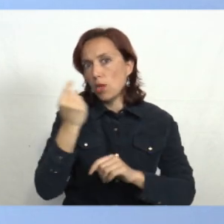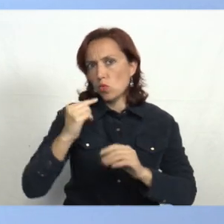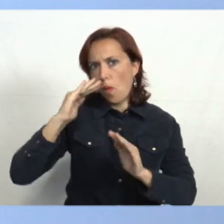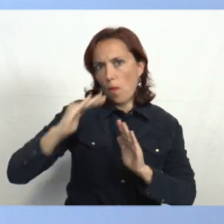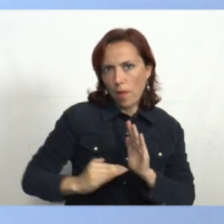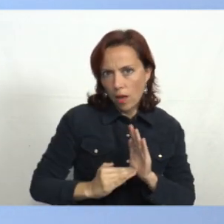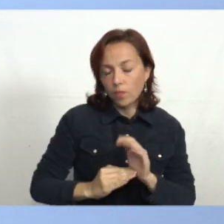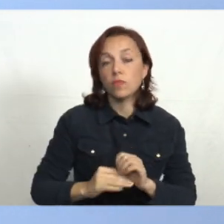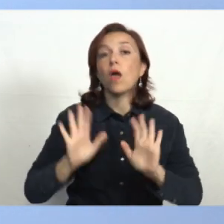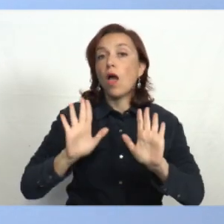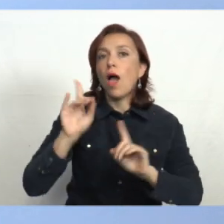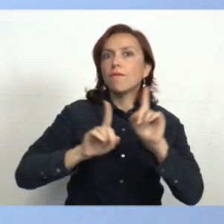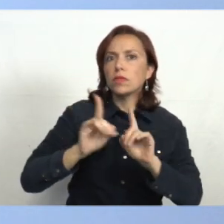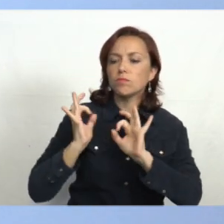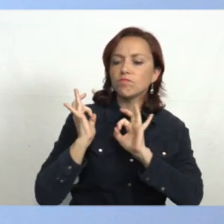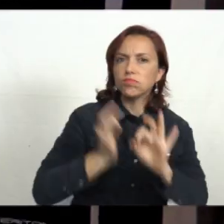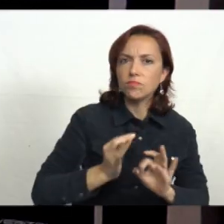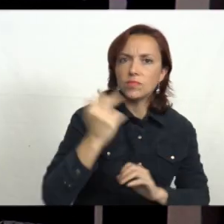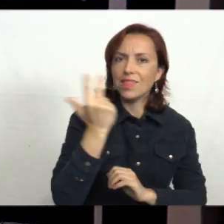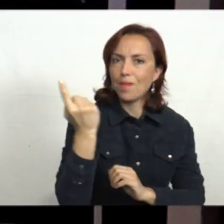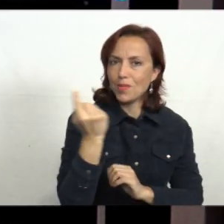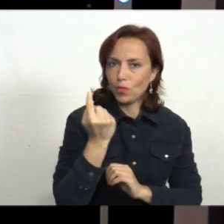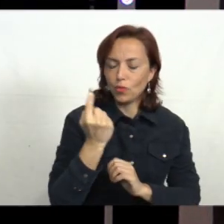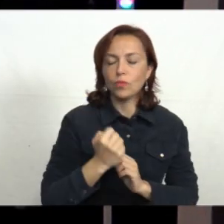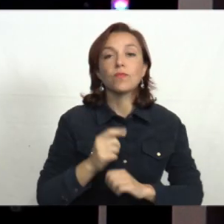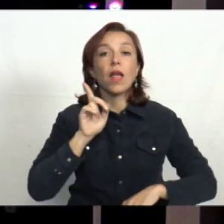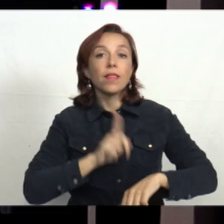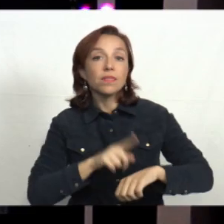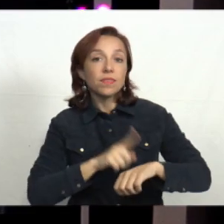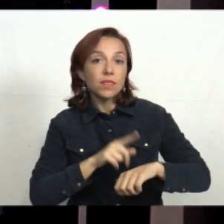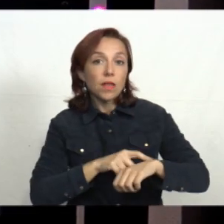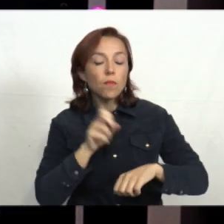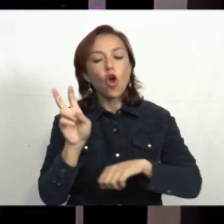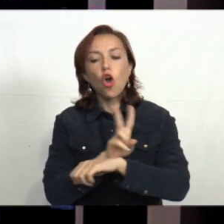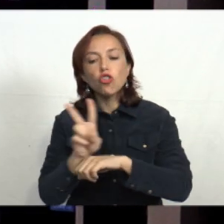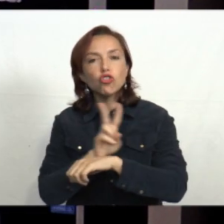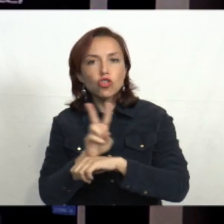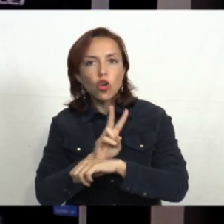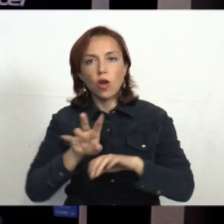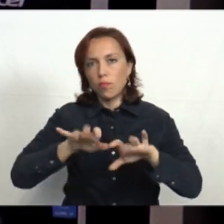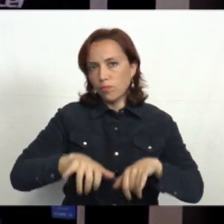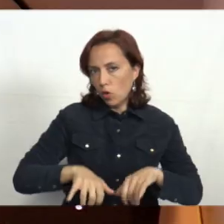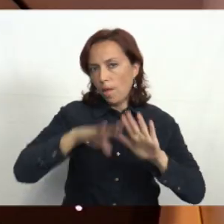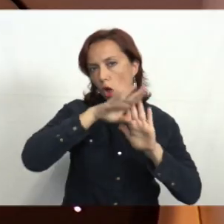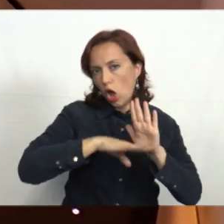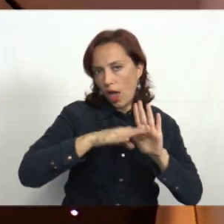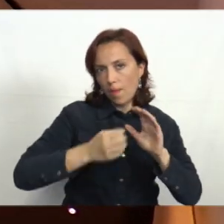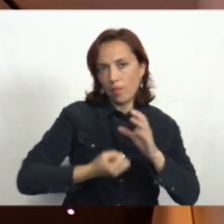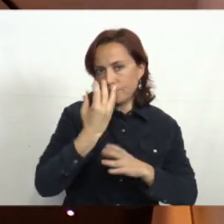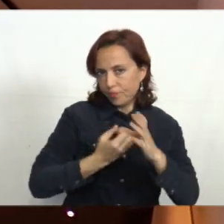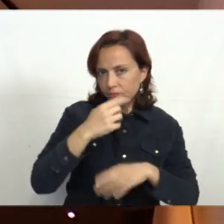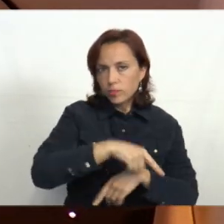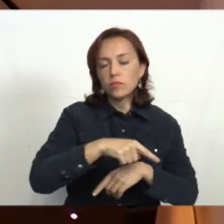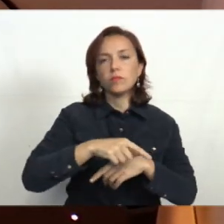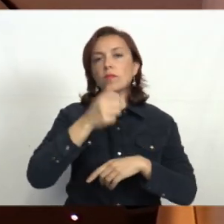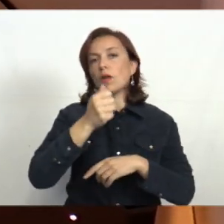llegamos en 3 minutos. Los tiempos de respuesta policial son auditados en un software que mide todo el proceso, desde que se recibe la